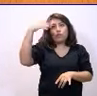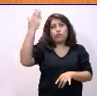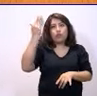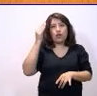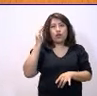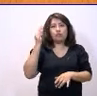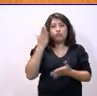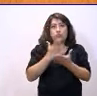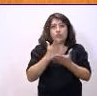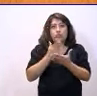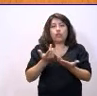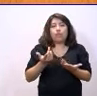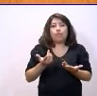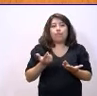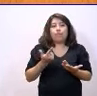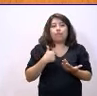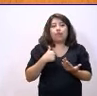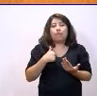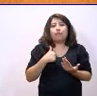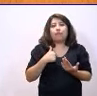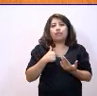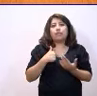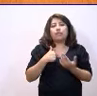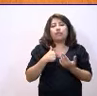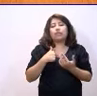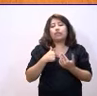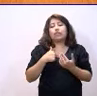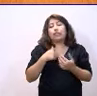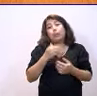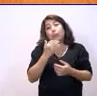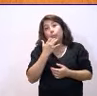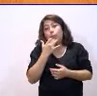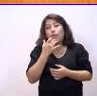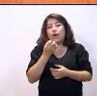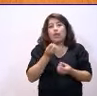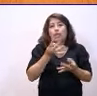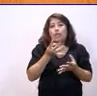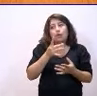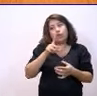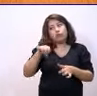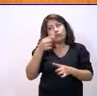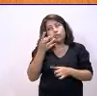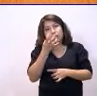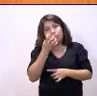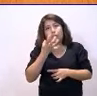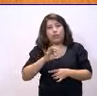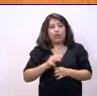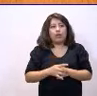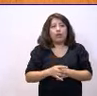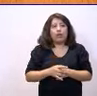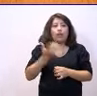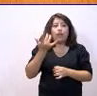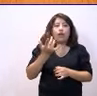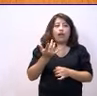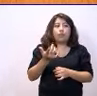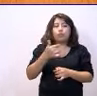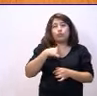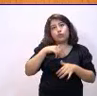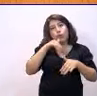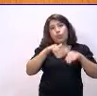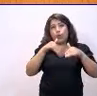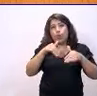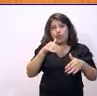la tentación de decirle en broma, pero como igual luego se lo toma en serio, no se lo he dicho, de decirle, ahí vale, voy a tener que votar.